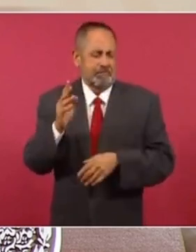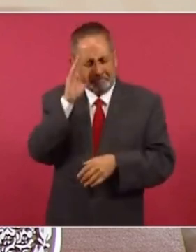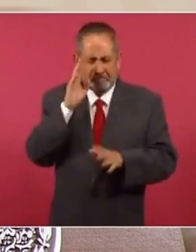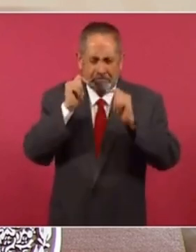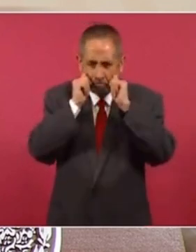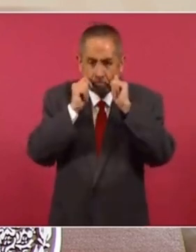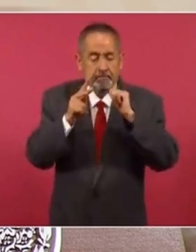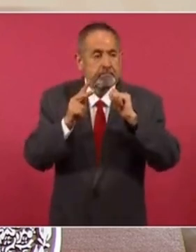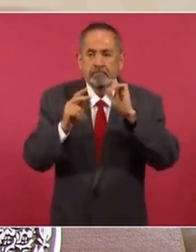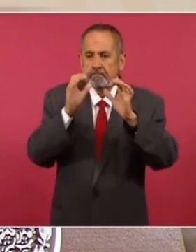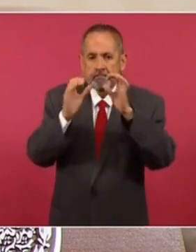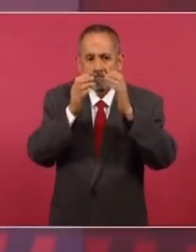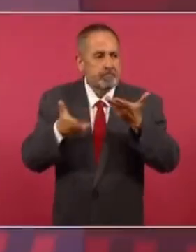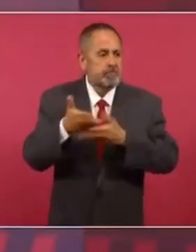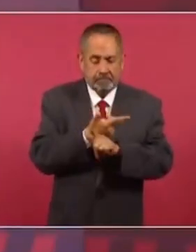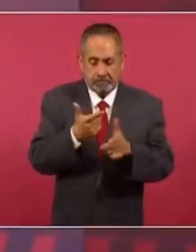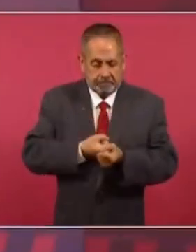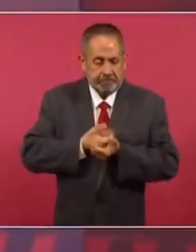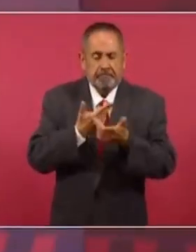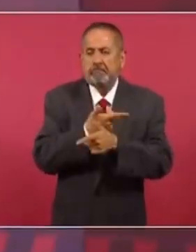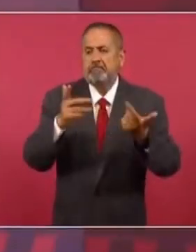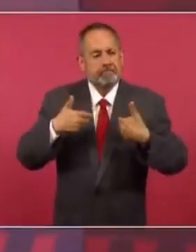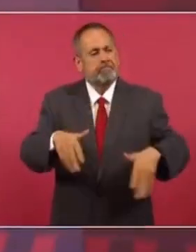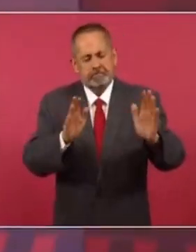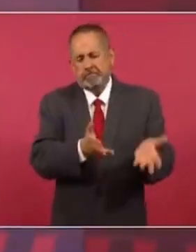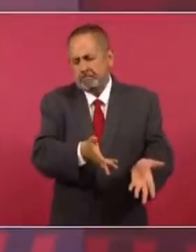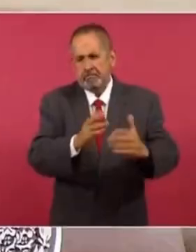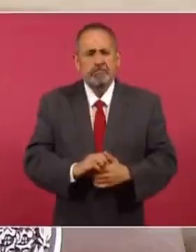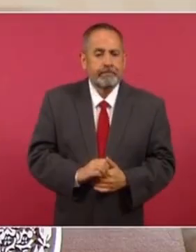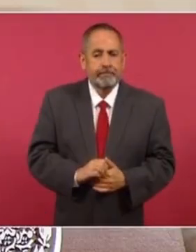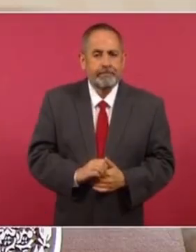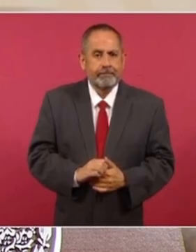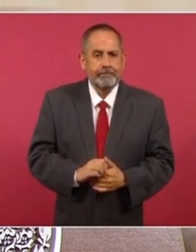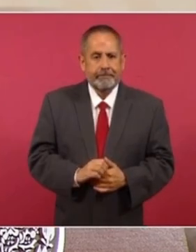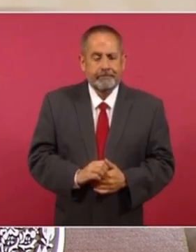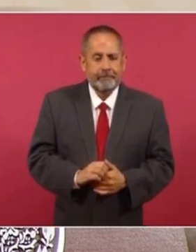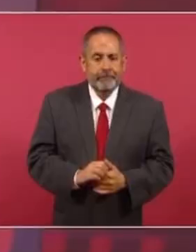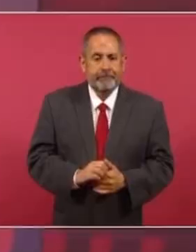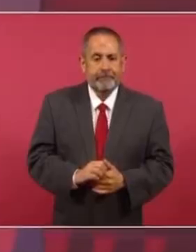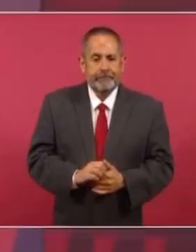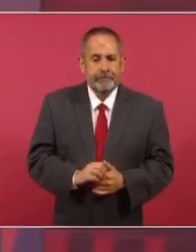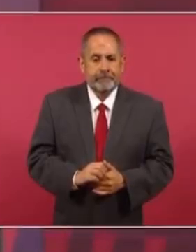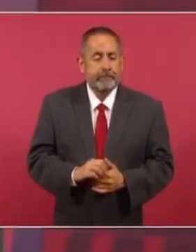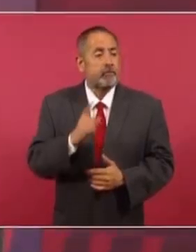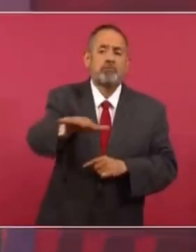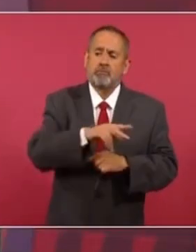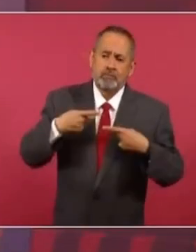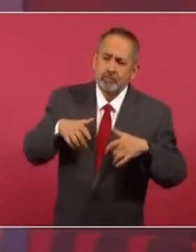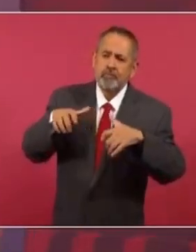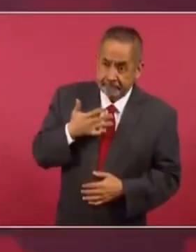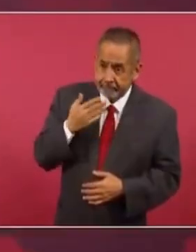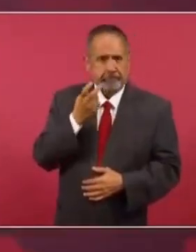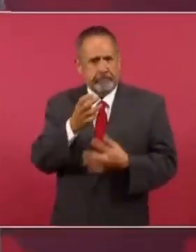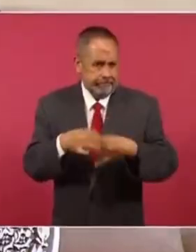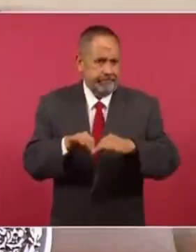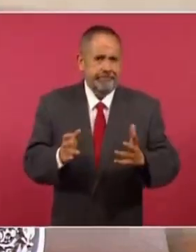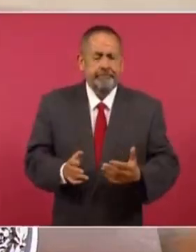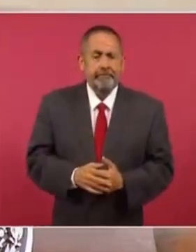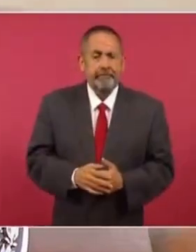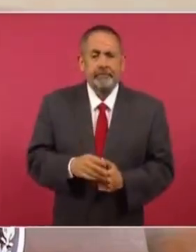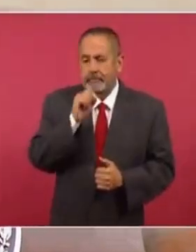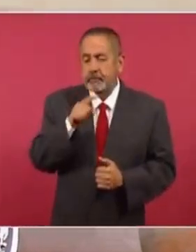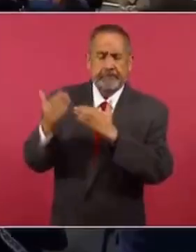pero que podamos gozar de libertades plenas, más cuando se trata de la felicidad del pueblo y del